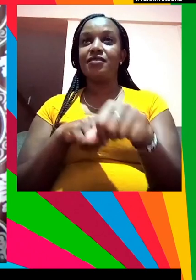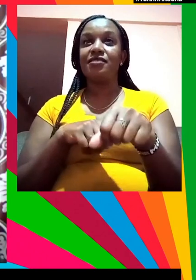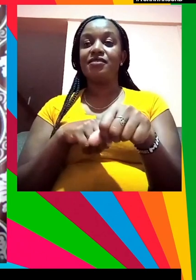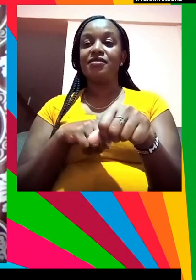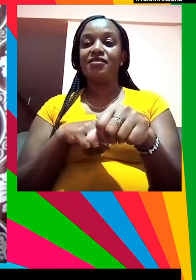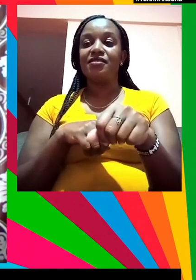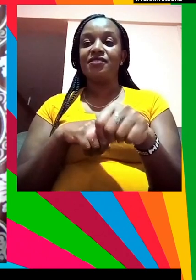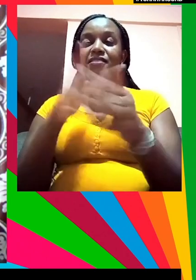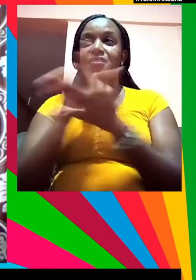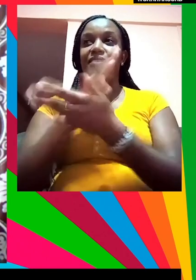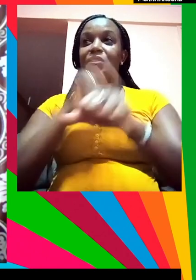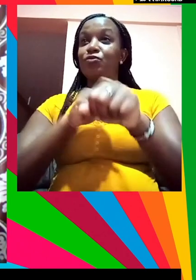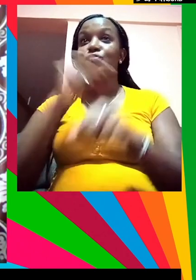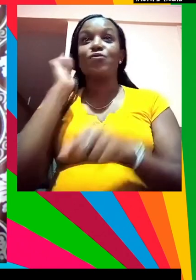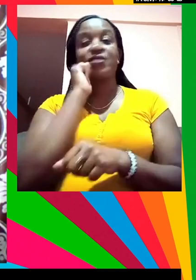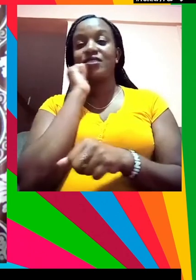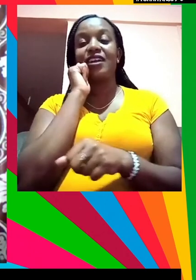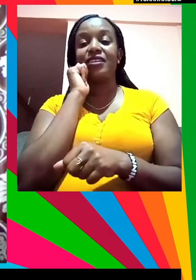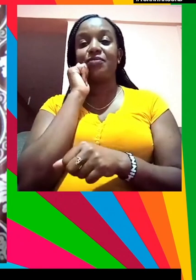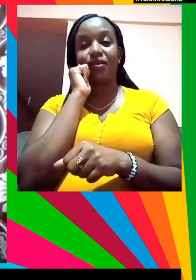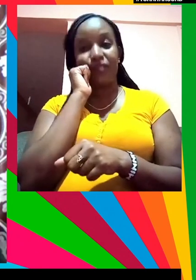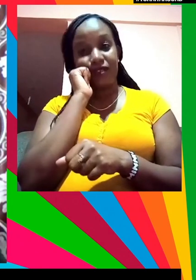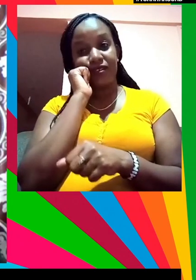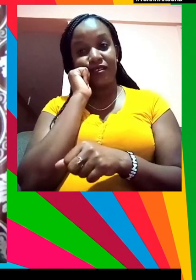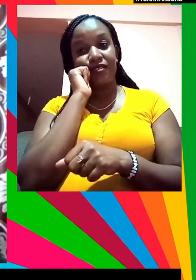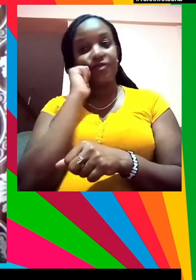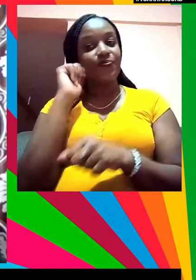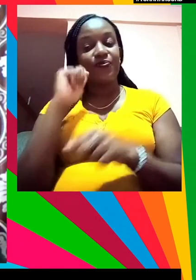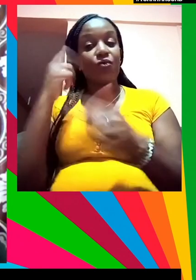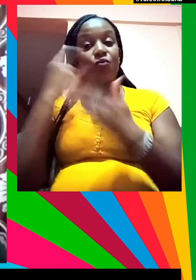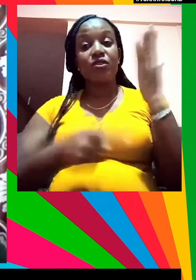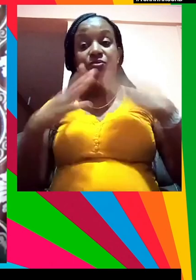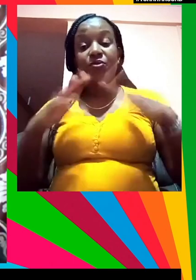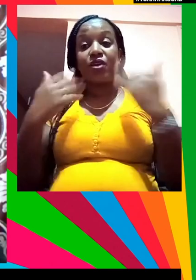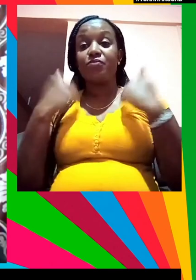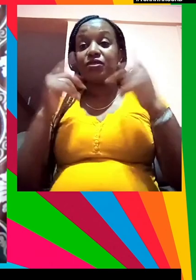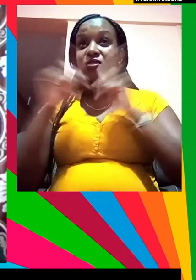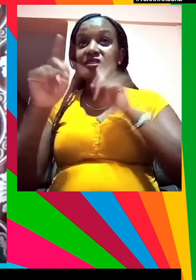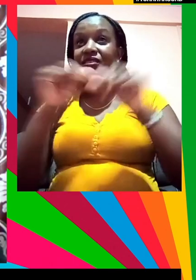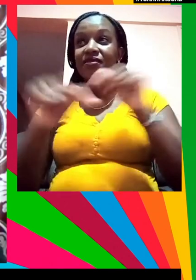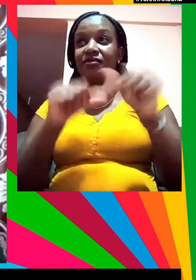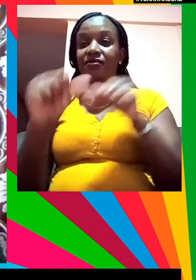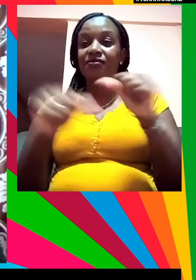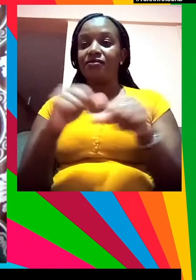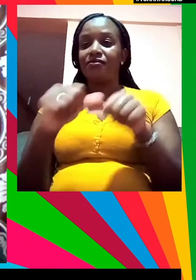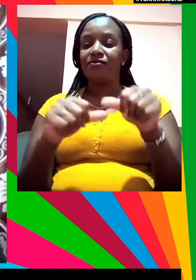mismas cosas y nos preguntamos qué es lo que no hacemos y deberíamos de hacer y yo creo que aquí lo clave